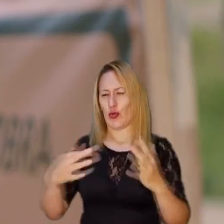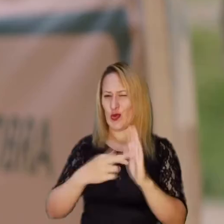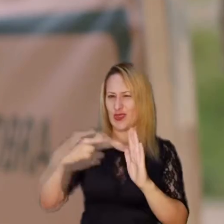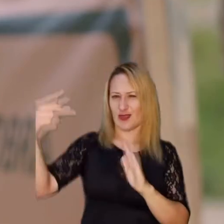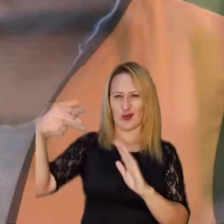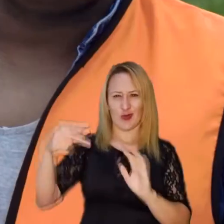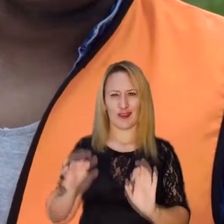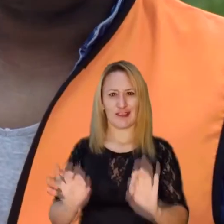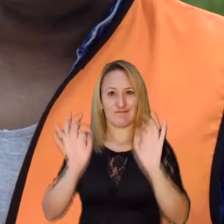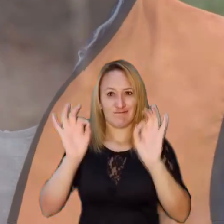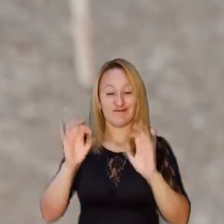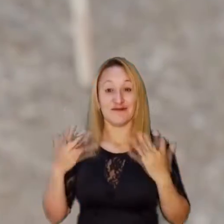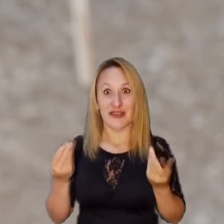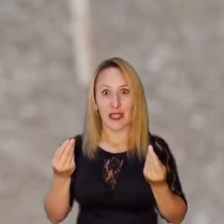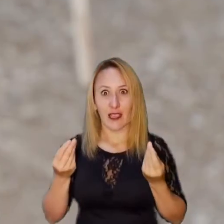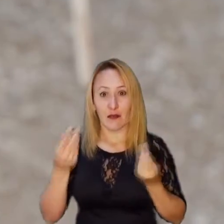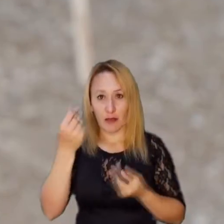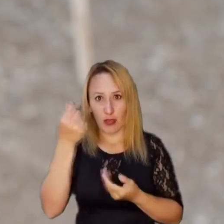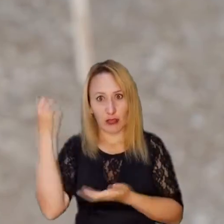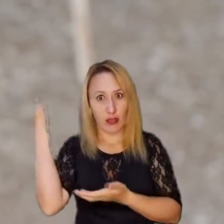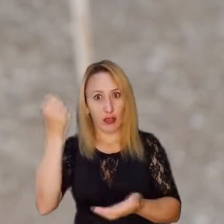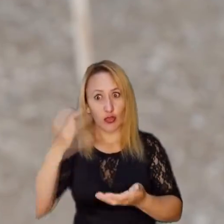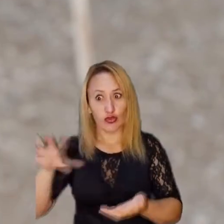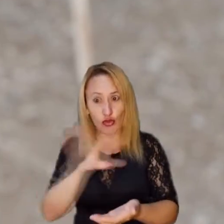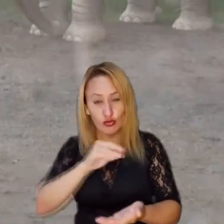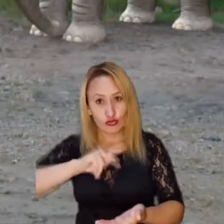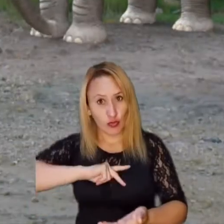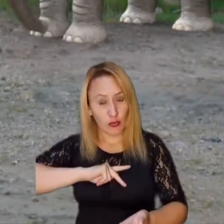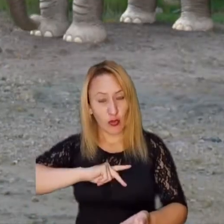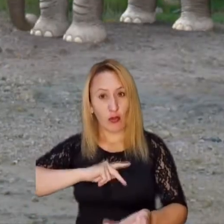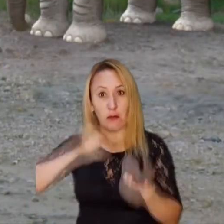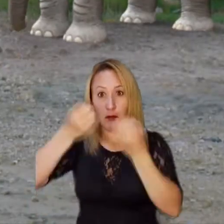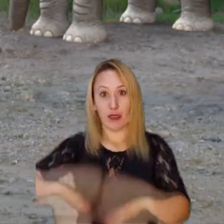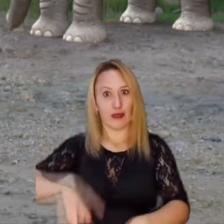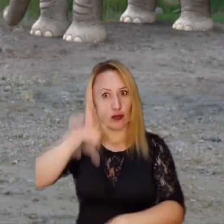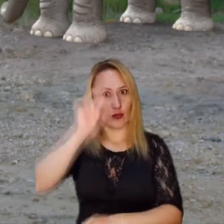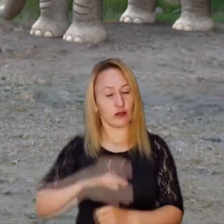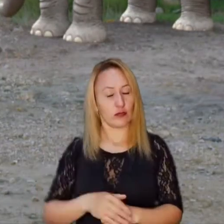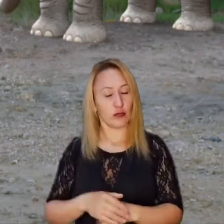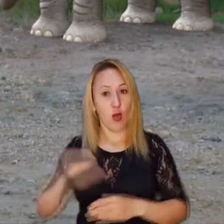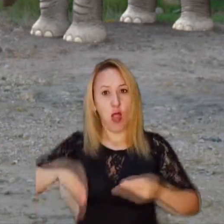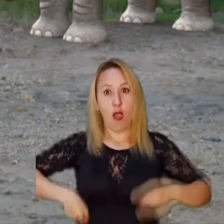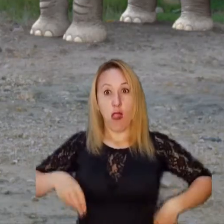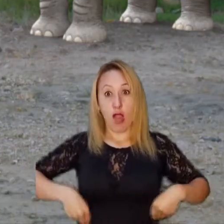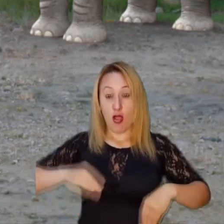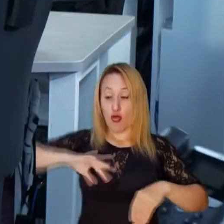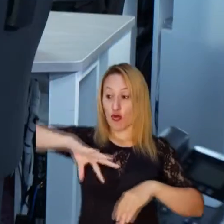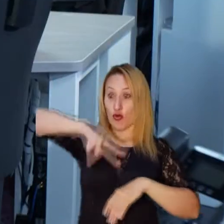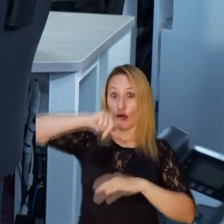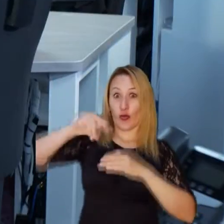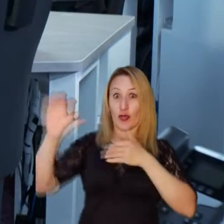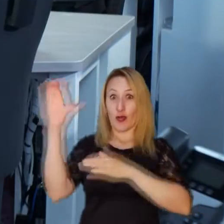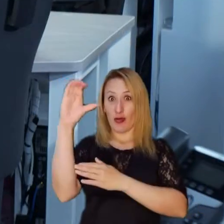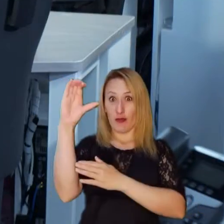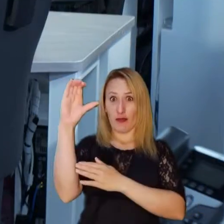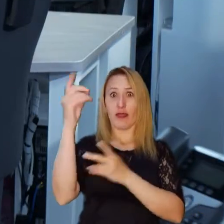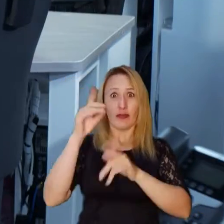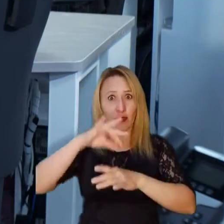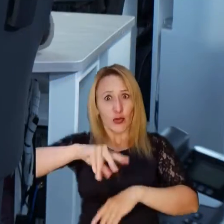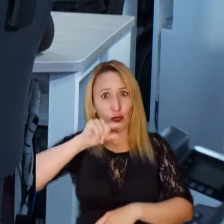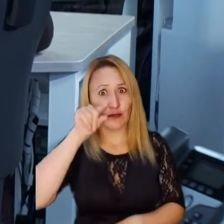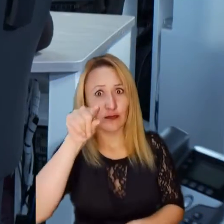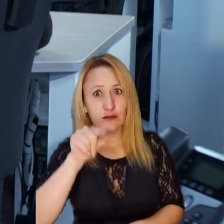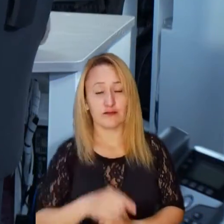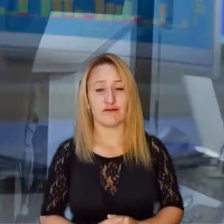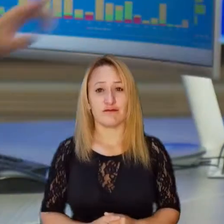¿Y como para qué? No sé. Colombia está en acción guiada por la más avanzada tecnología, para evitar que se pierda la plata que es de